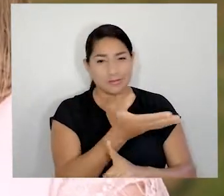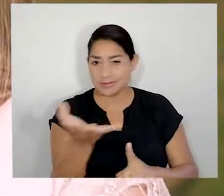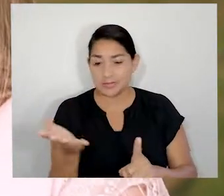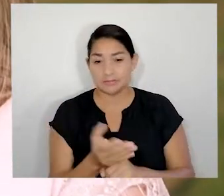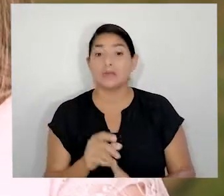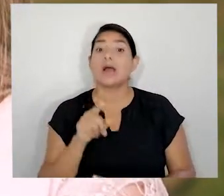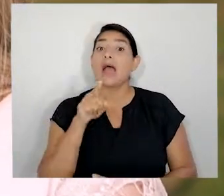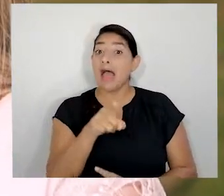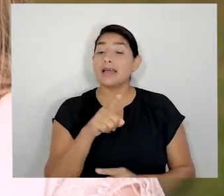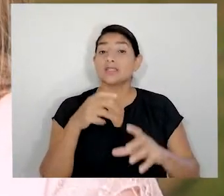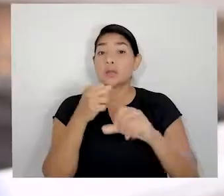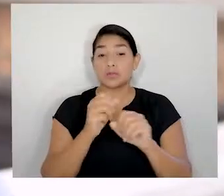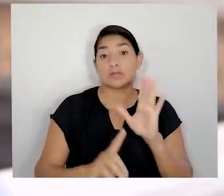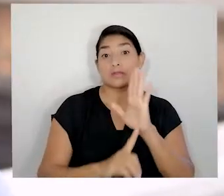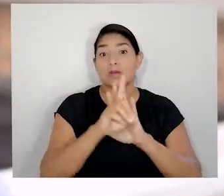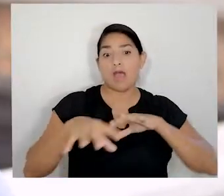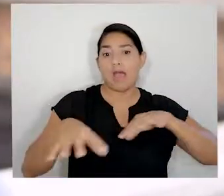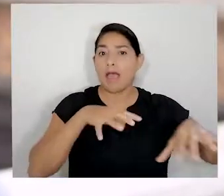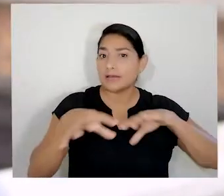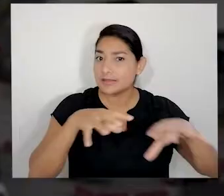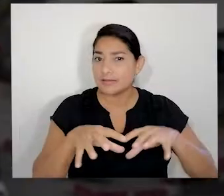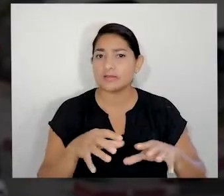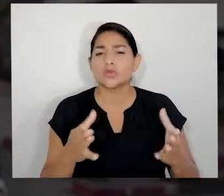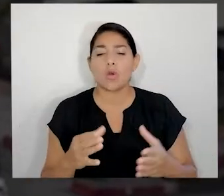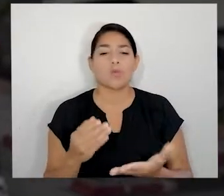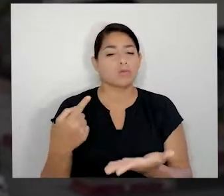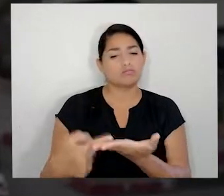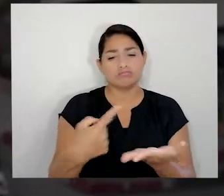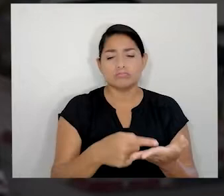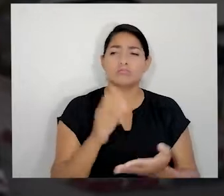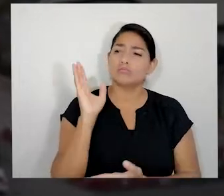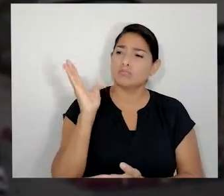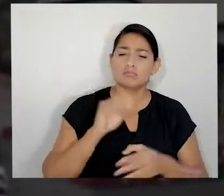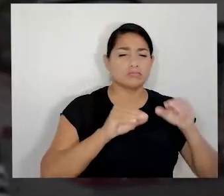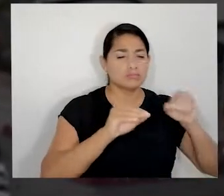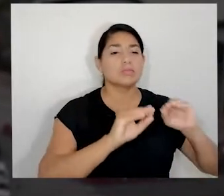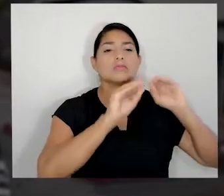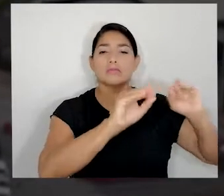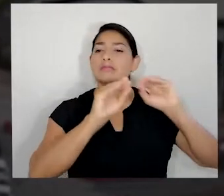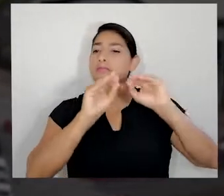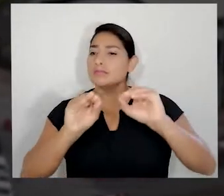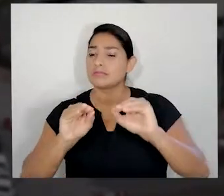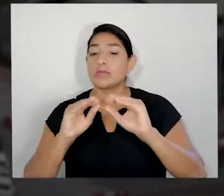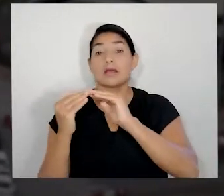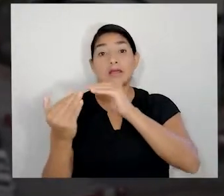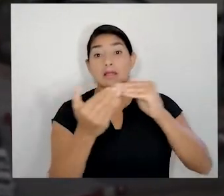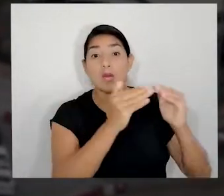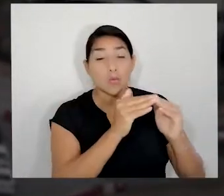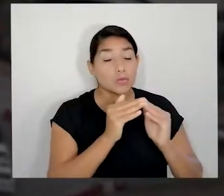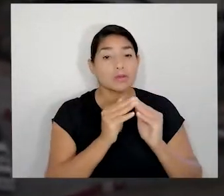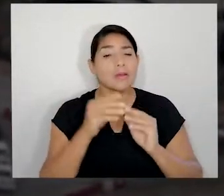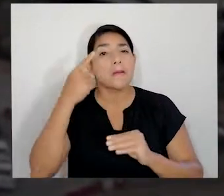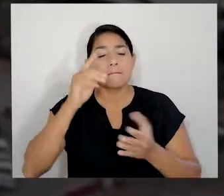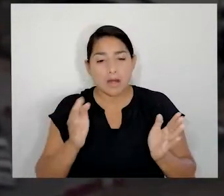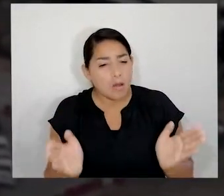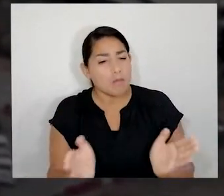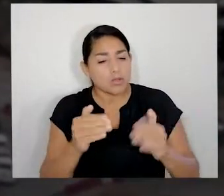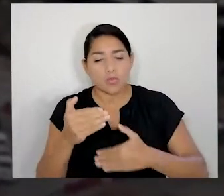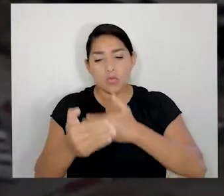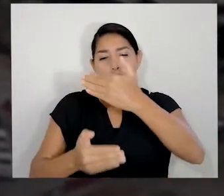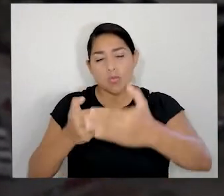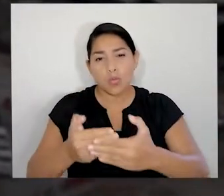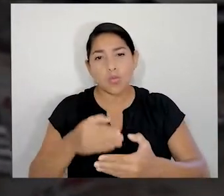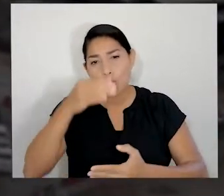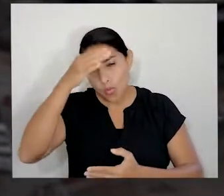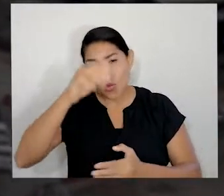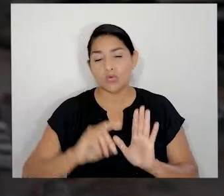respecto a esta violencia. Es así como se han desarrollado actividades como conversatorios y campañas educativas en la comunidad